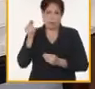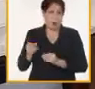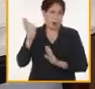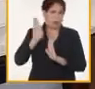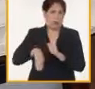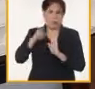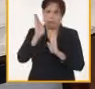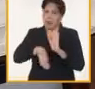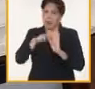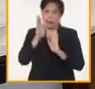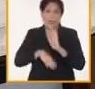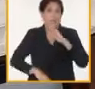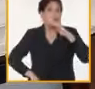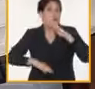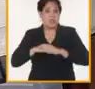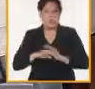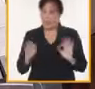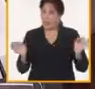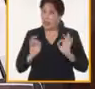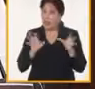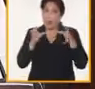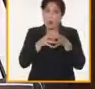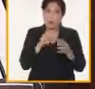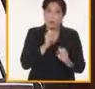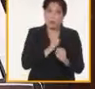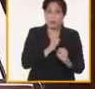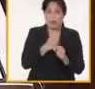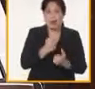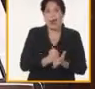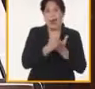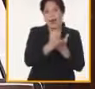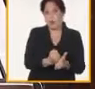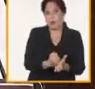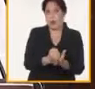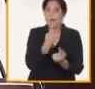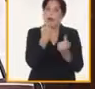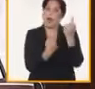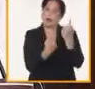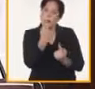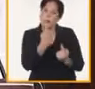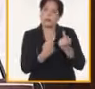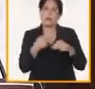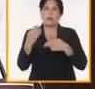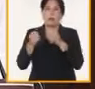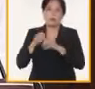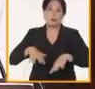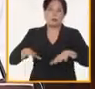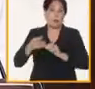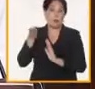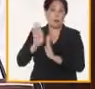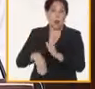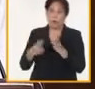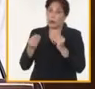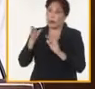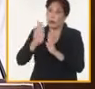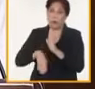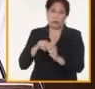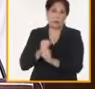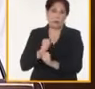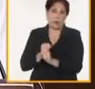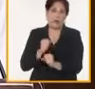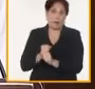aún resulta insuficiente la creación de colectivos laborales como alternativa ante este problema. También se requiere